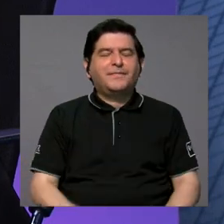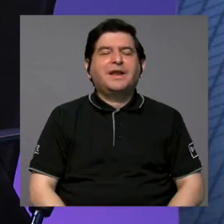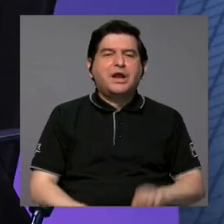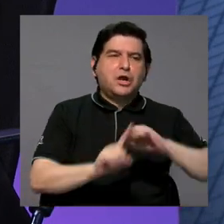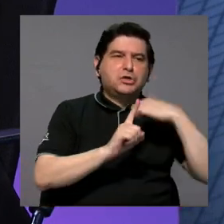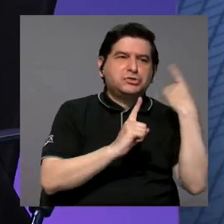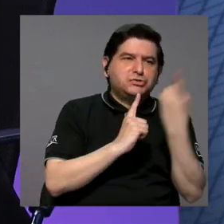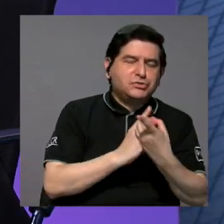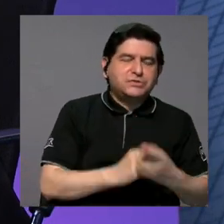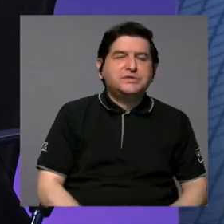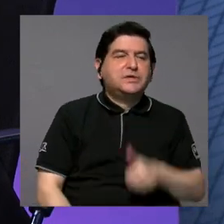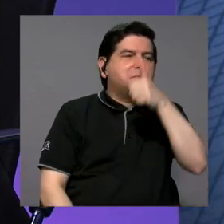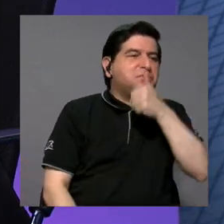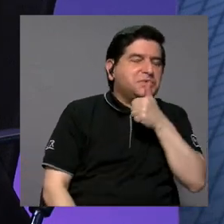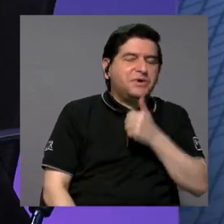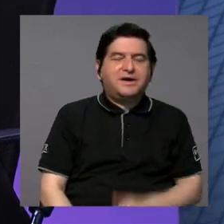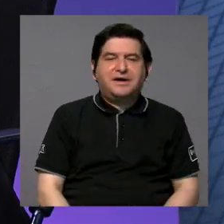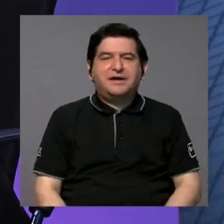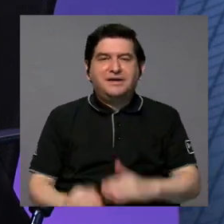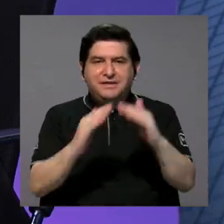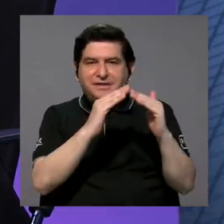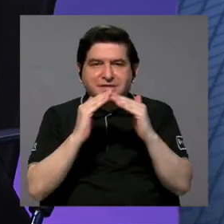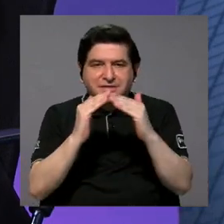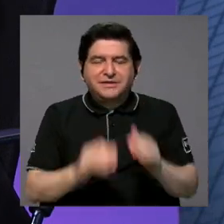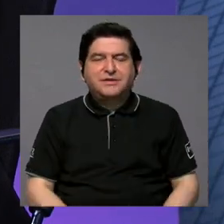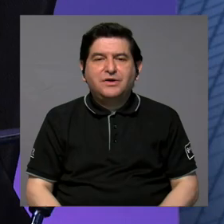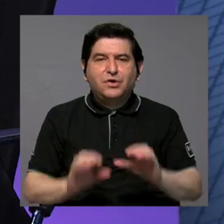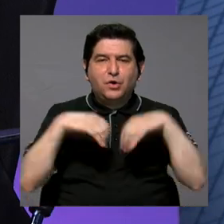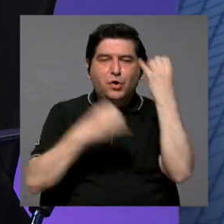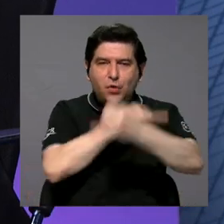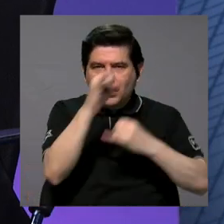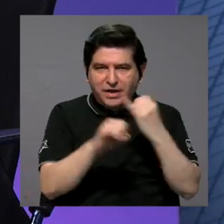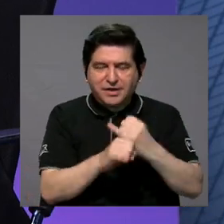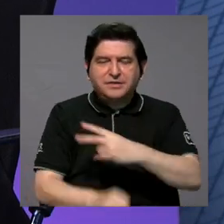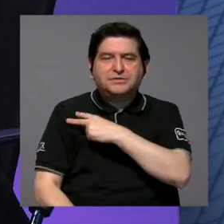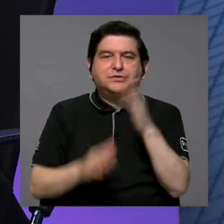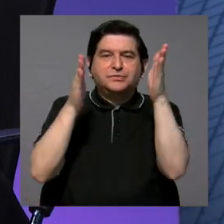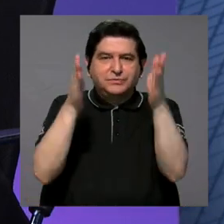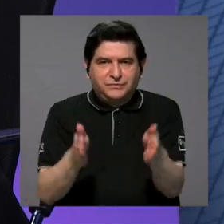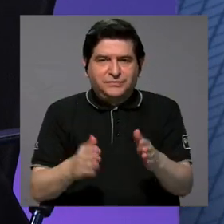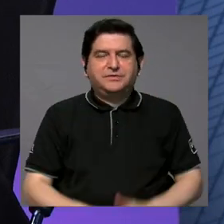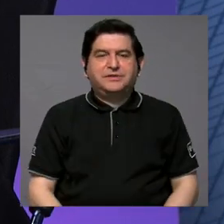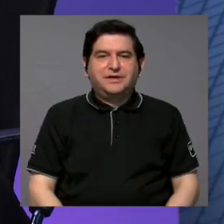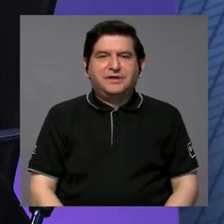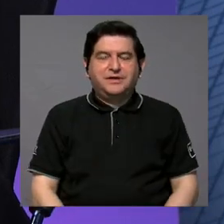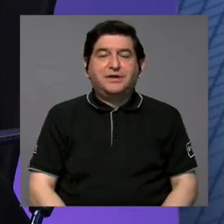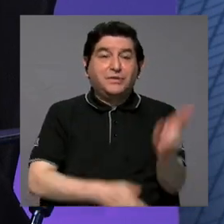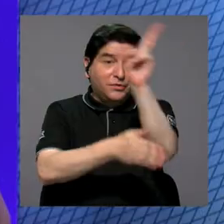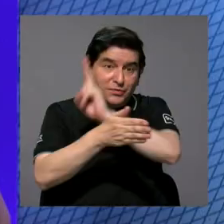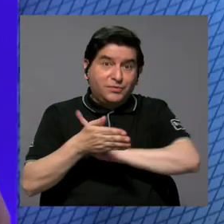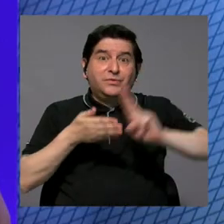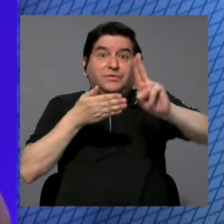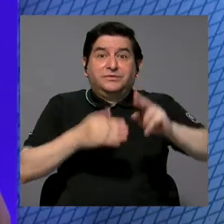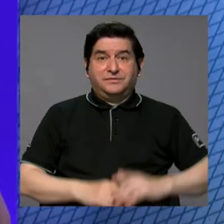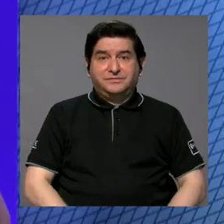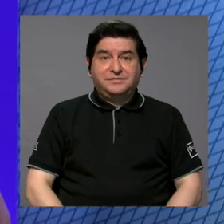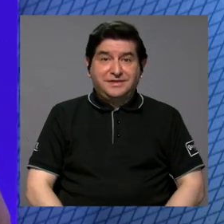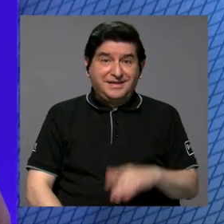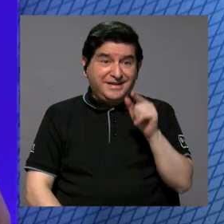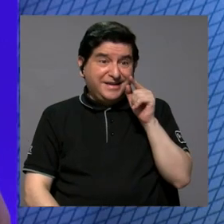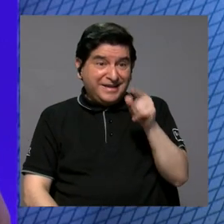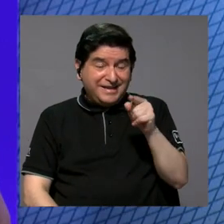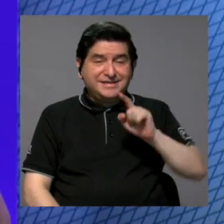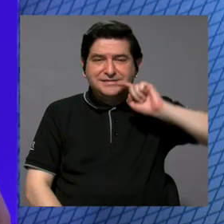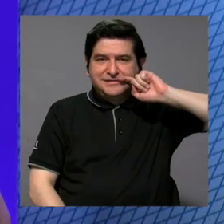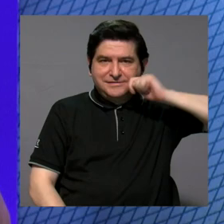privada, sociedad civil, organismos internacionales, voluntariado, casas de enseñanza superior. Ese es